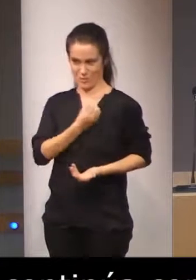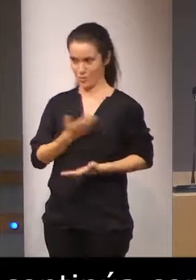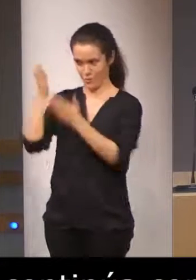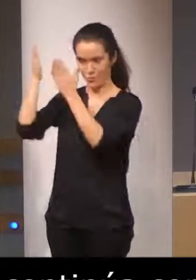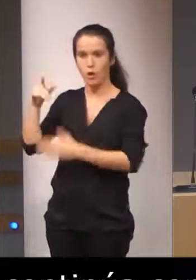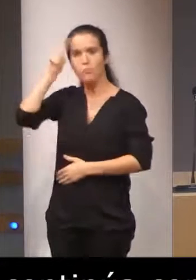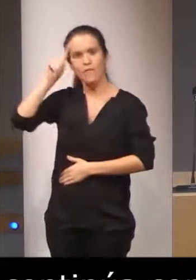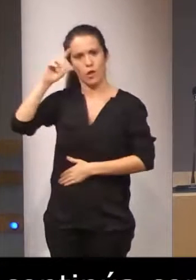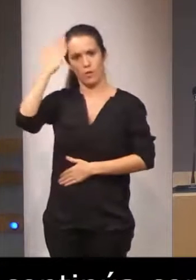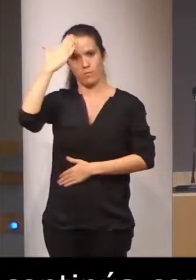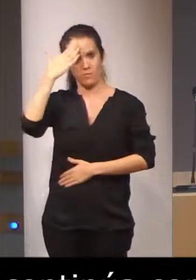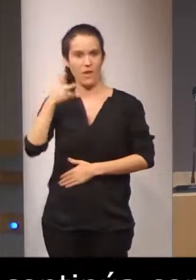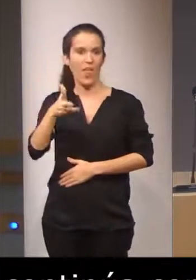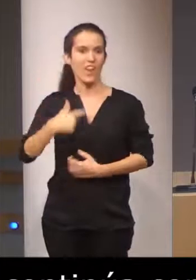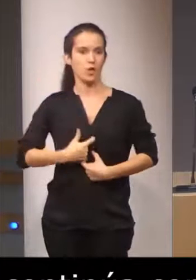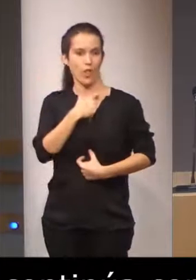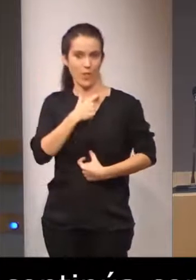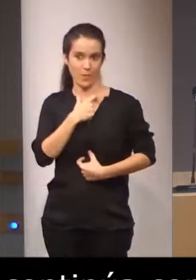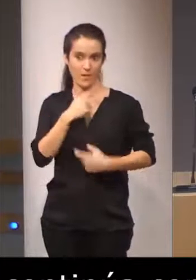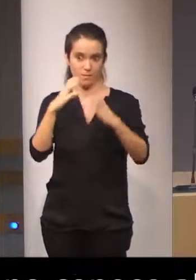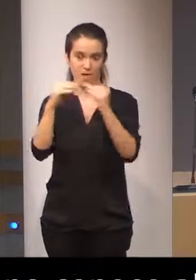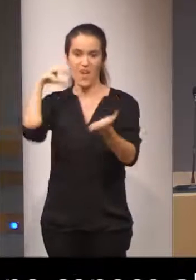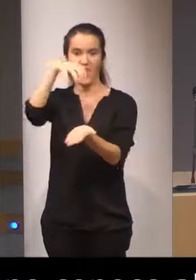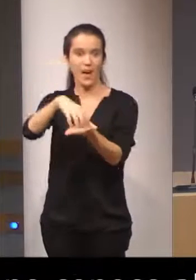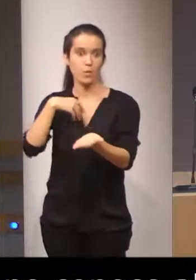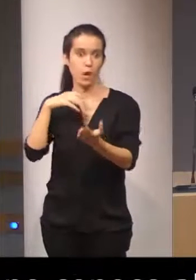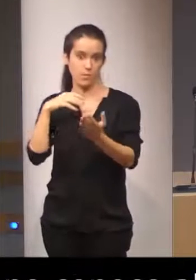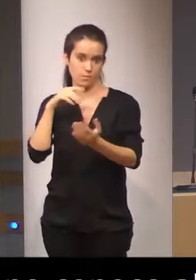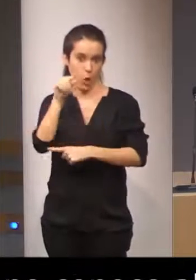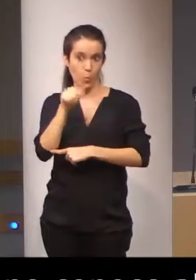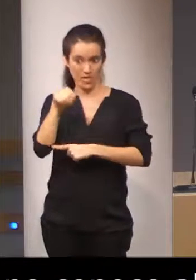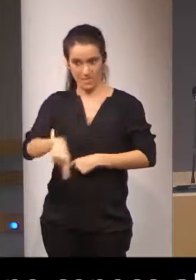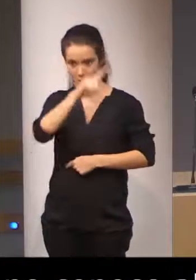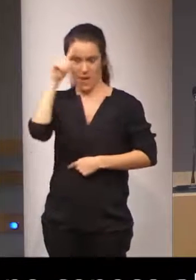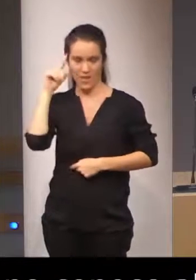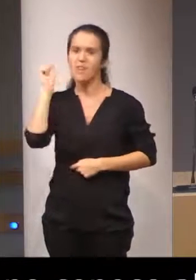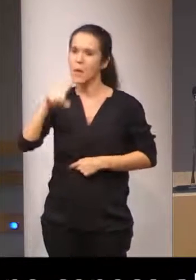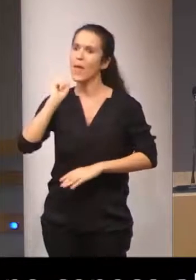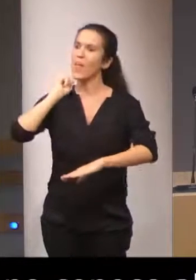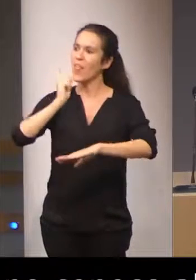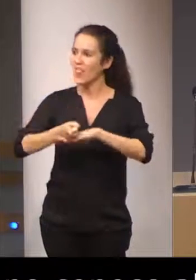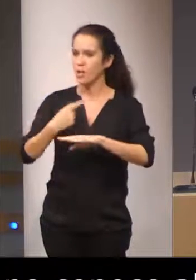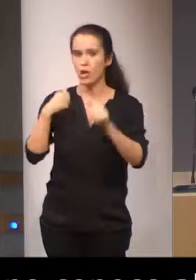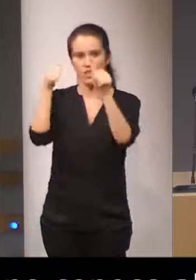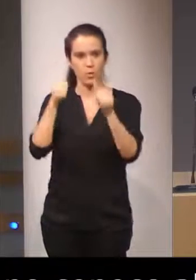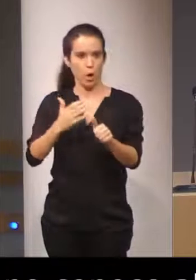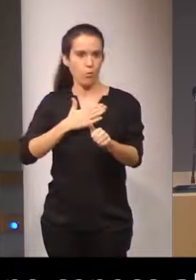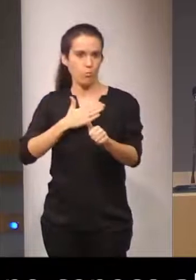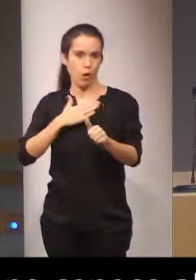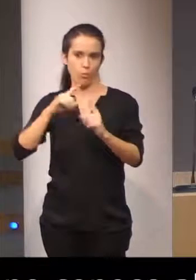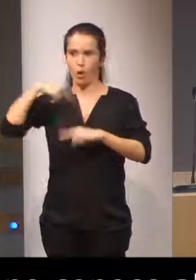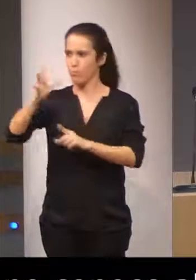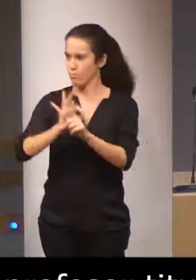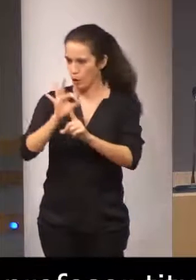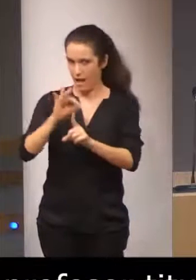profesor titular de Derecho Civil en la Facultad de Derecho de la Universidad Complutense de Madrid. También es director de títulos propios de porado de